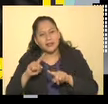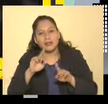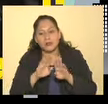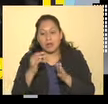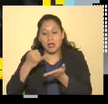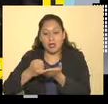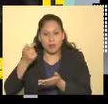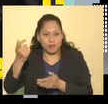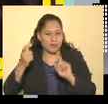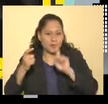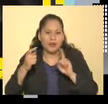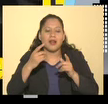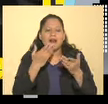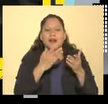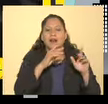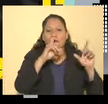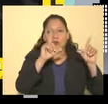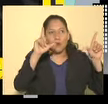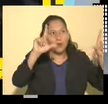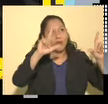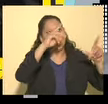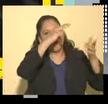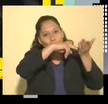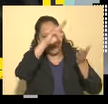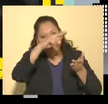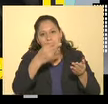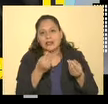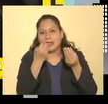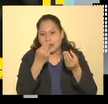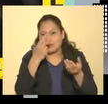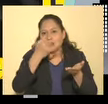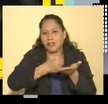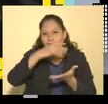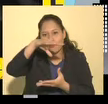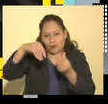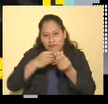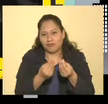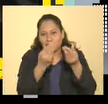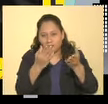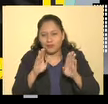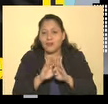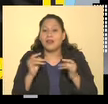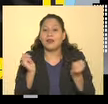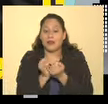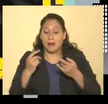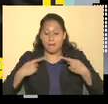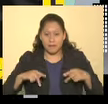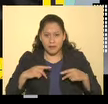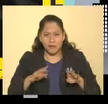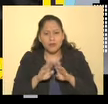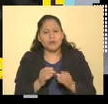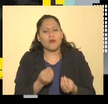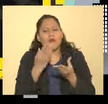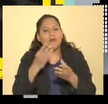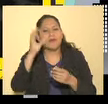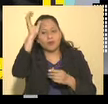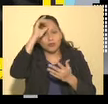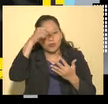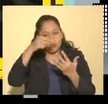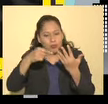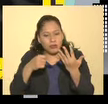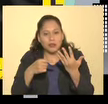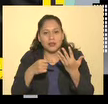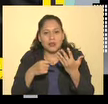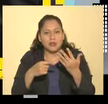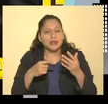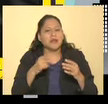Patrimonial Armando. Sino también se encarga de una oferta cultural, de ofrecer a todos los públicos una oferta cultural muy amplia. Que la